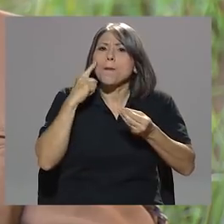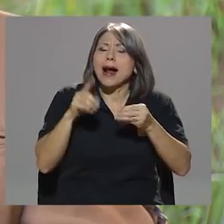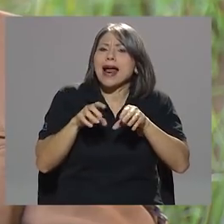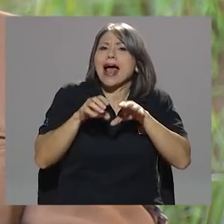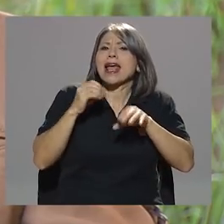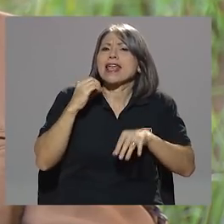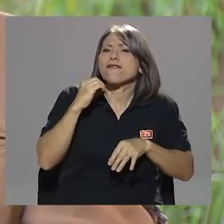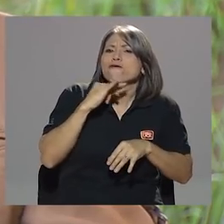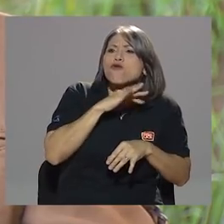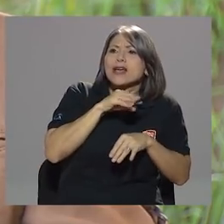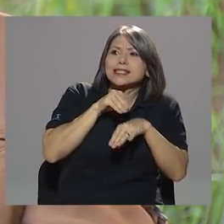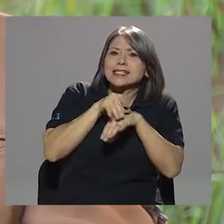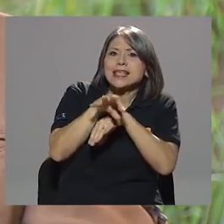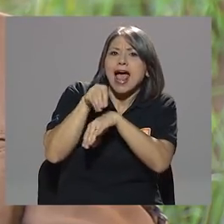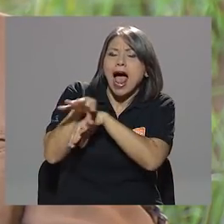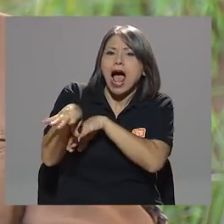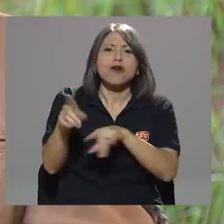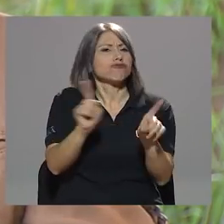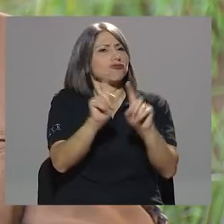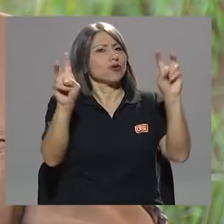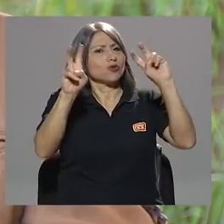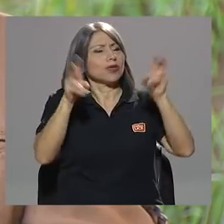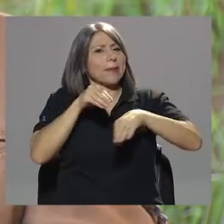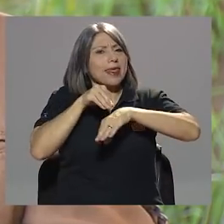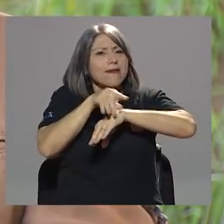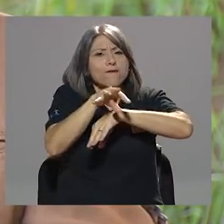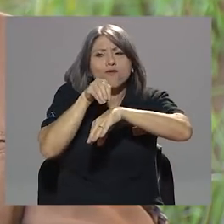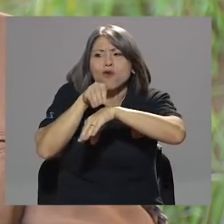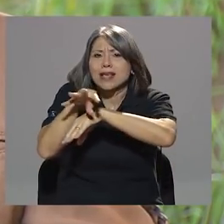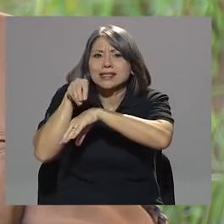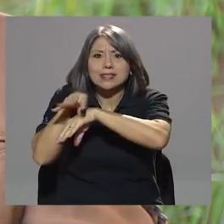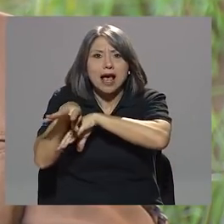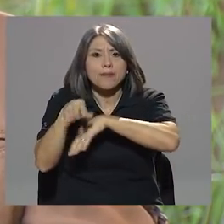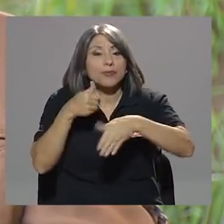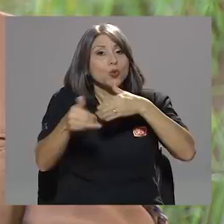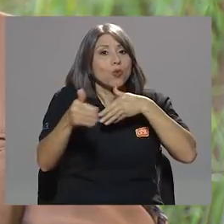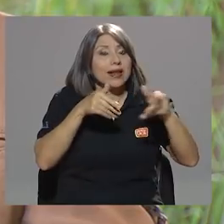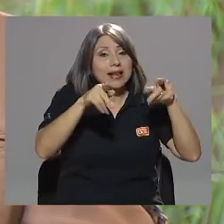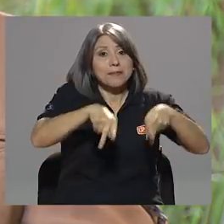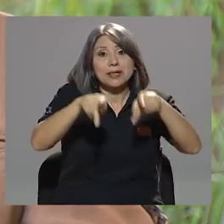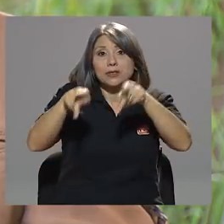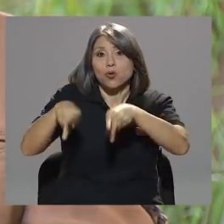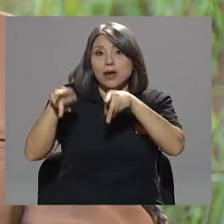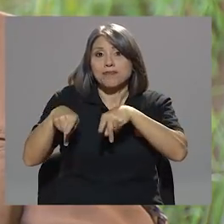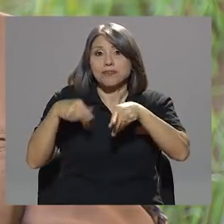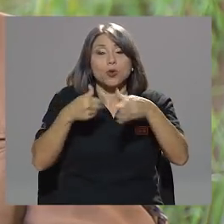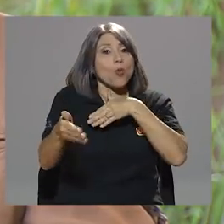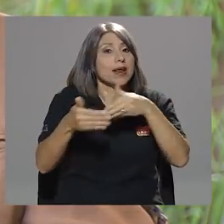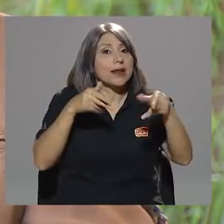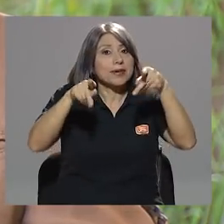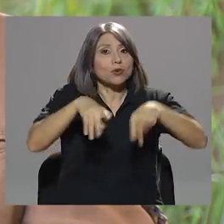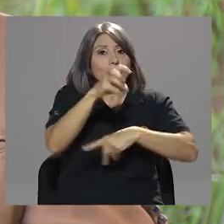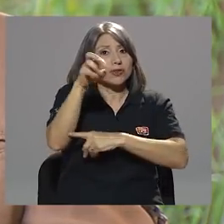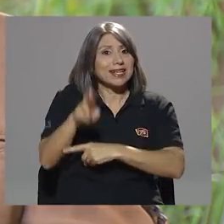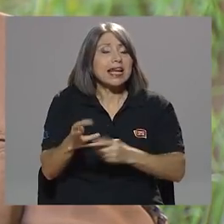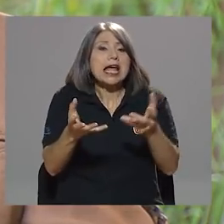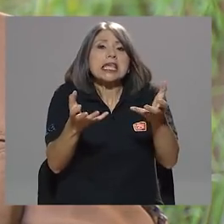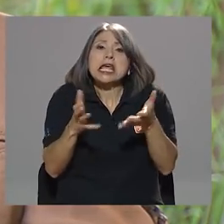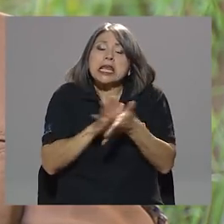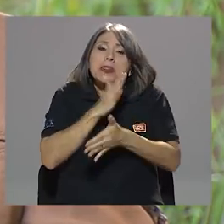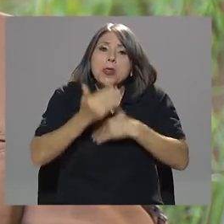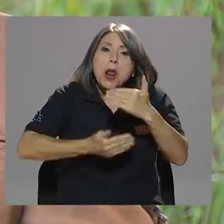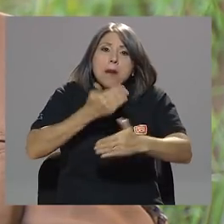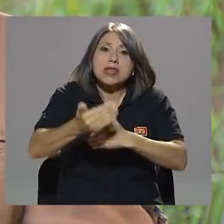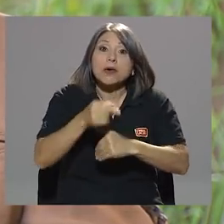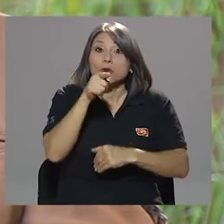No es un tema de influencia. Cualquier persona y cualquier costarricense que quiera hacer una gestión y usted va a una institución